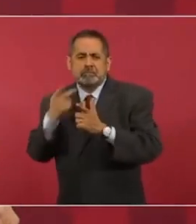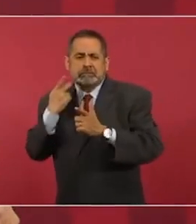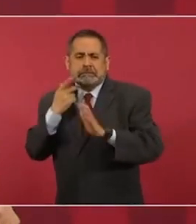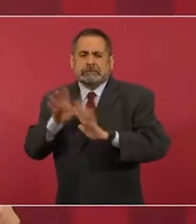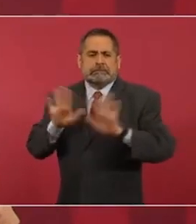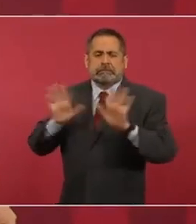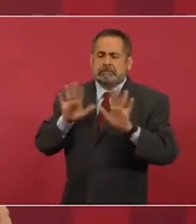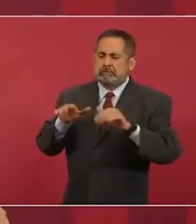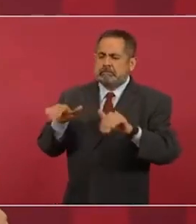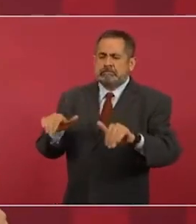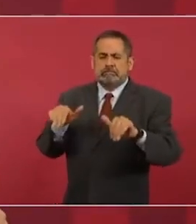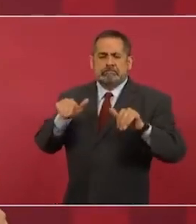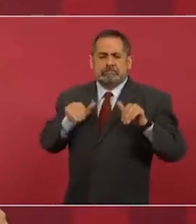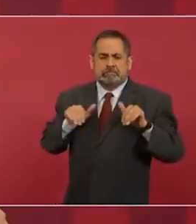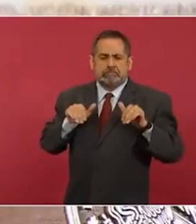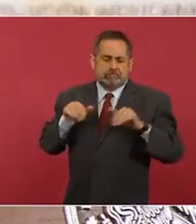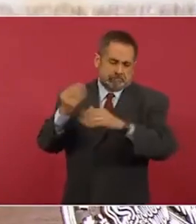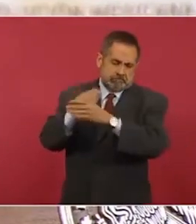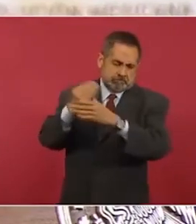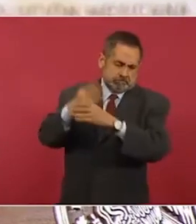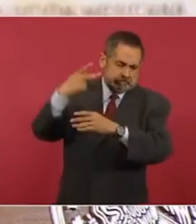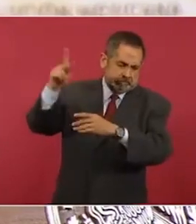de España.